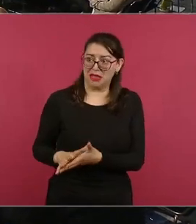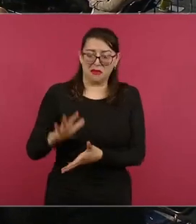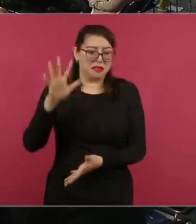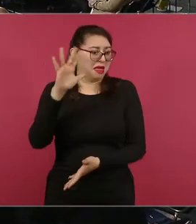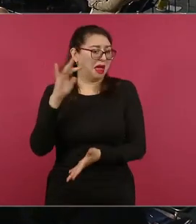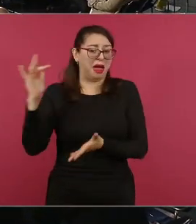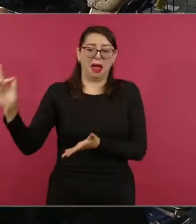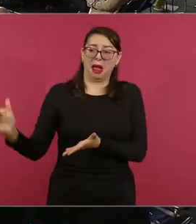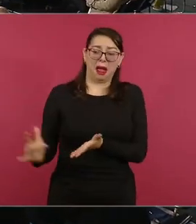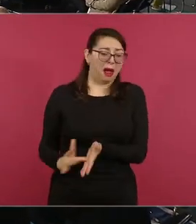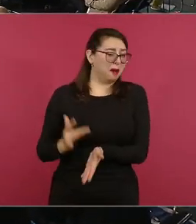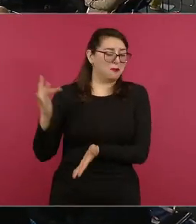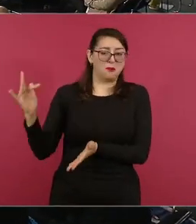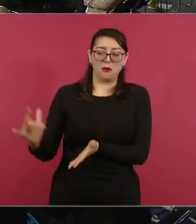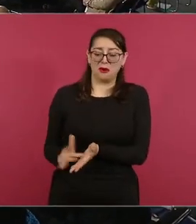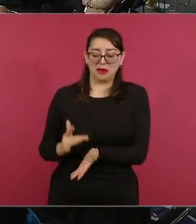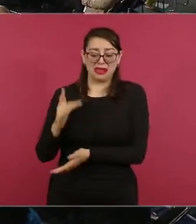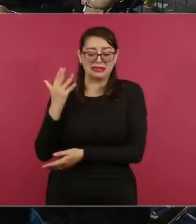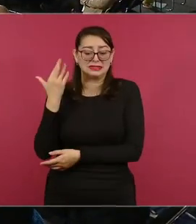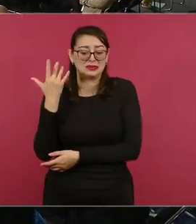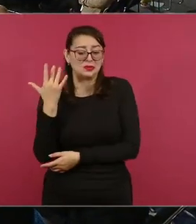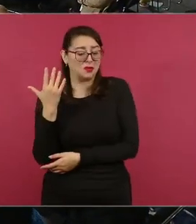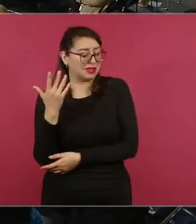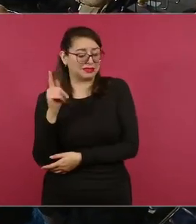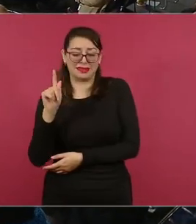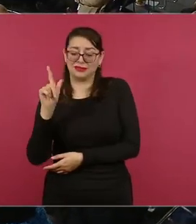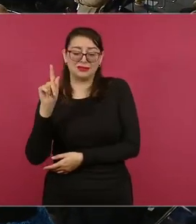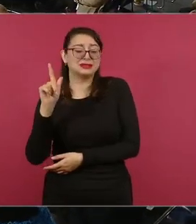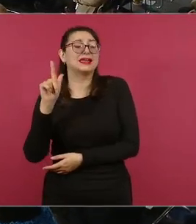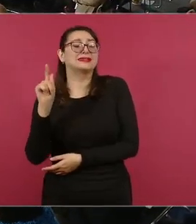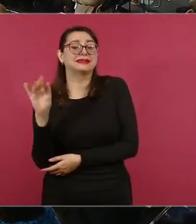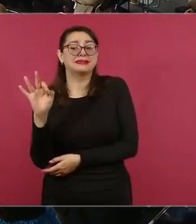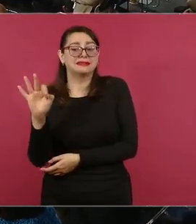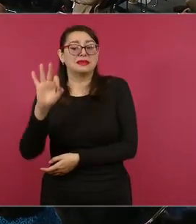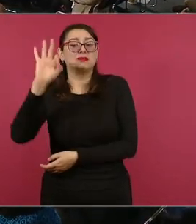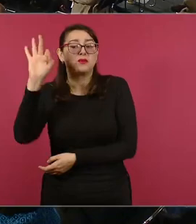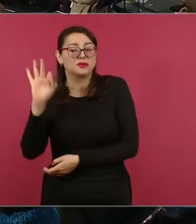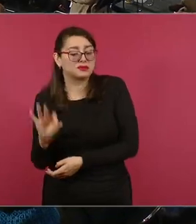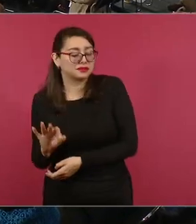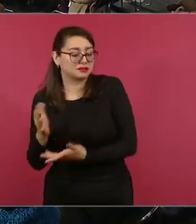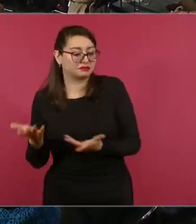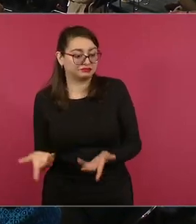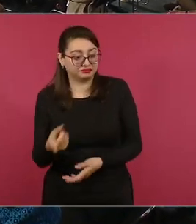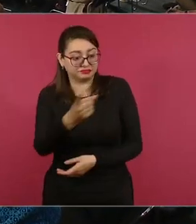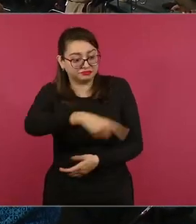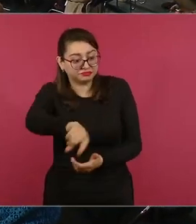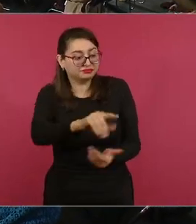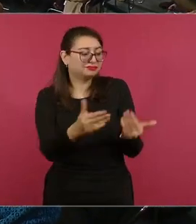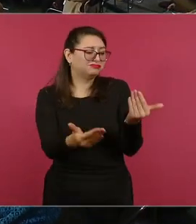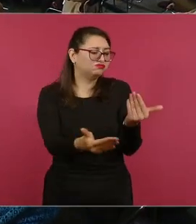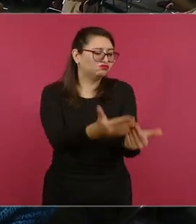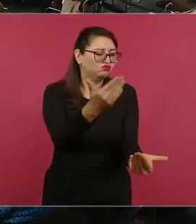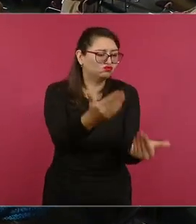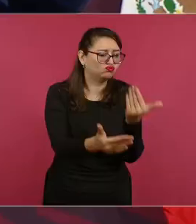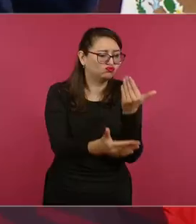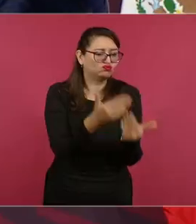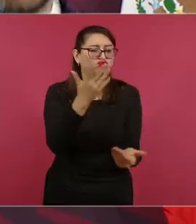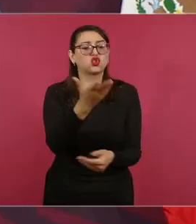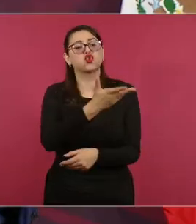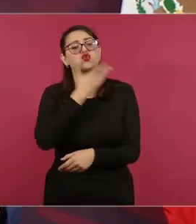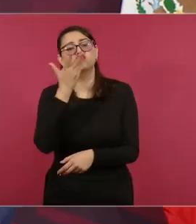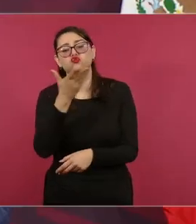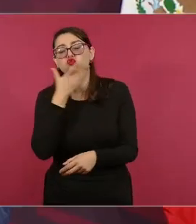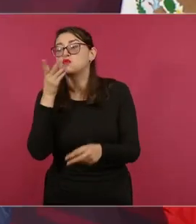Es una minoría que estaba acostumbrada a saquear, a robar, a no pagar impuestos.